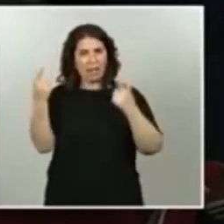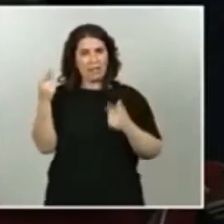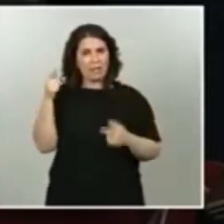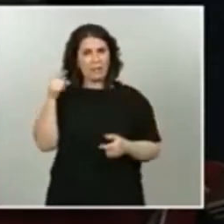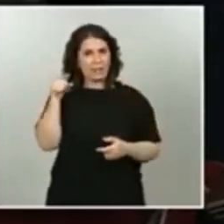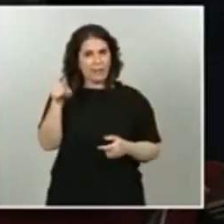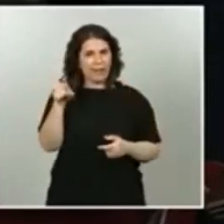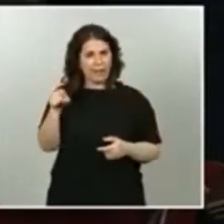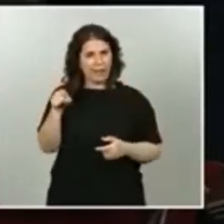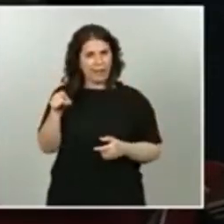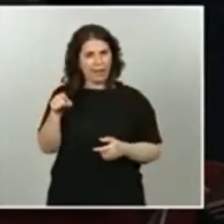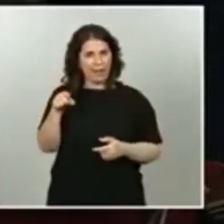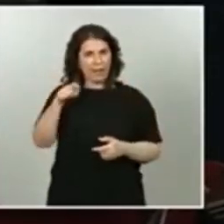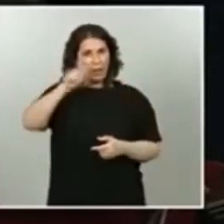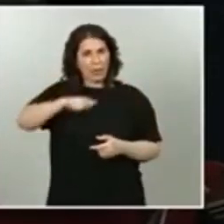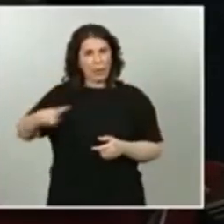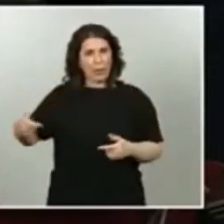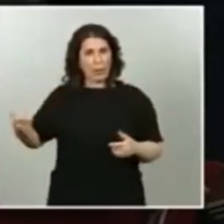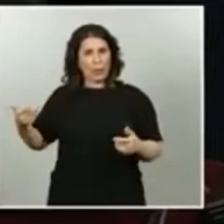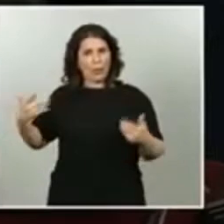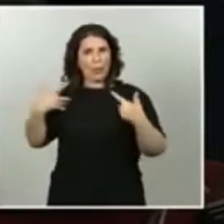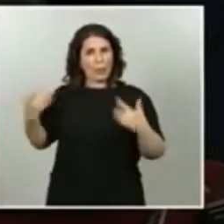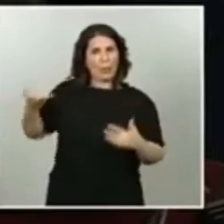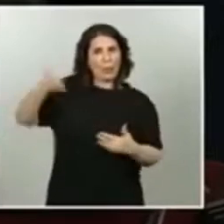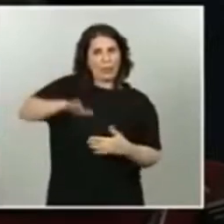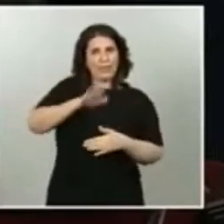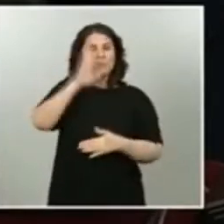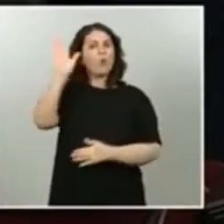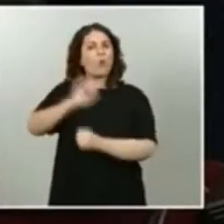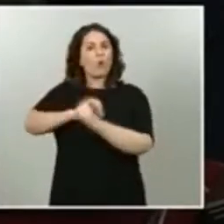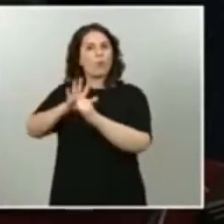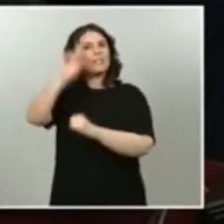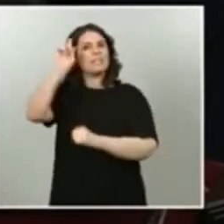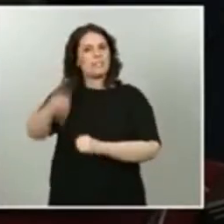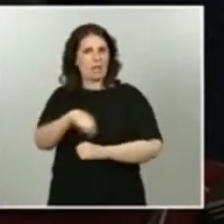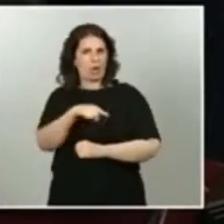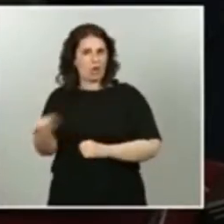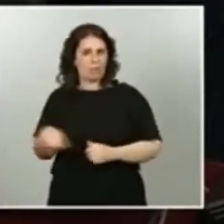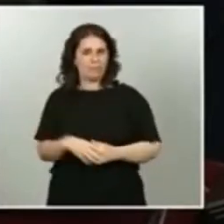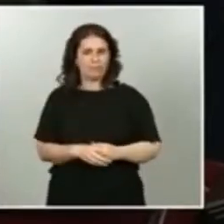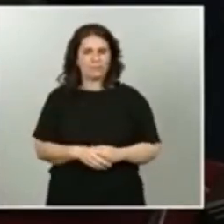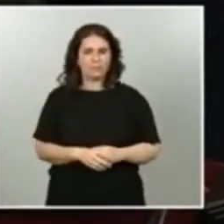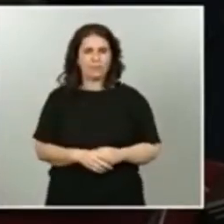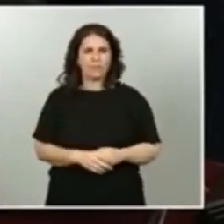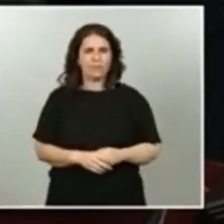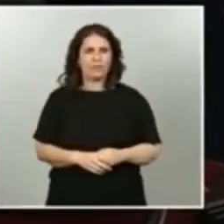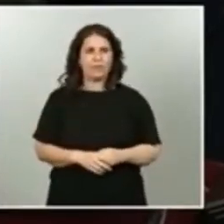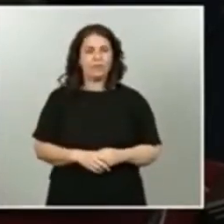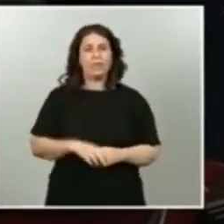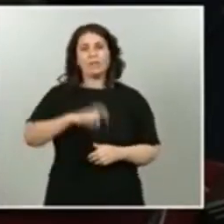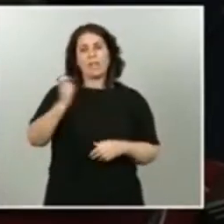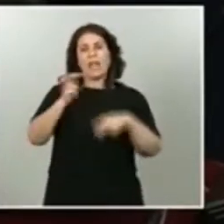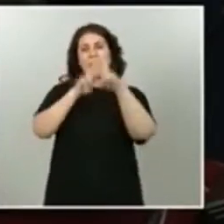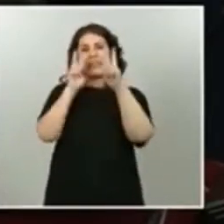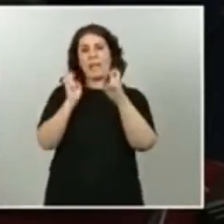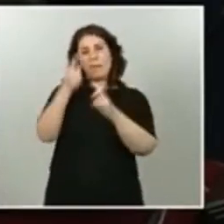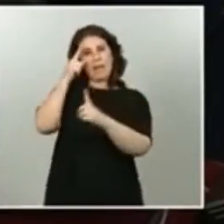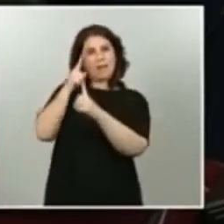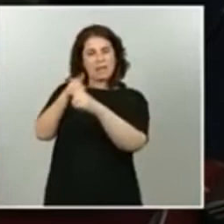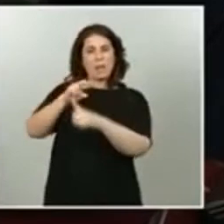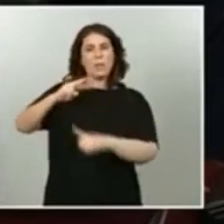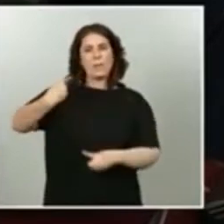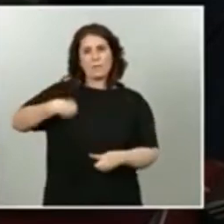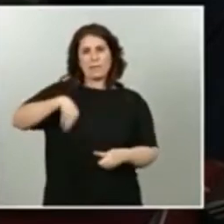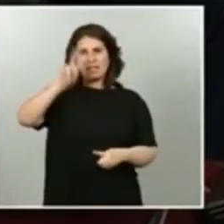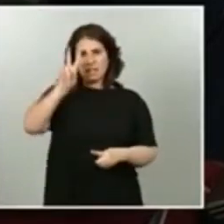las víctimas por COVID. Y el segundo tema que quería plantear iría dirigido para el vicepresidente segundo y para